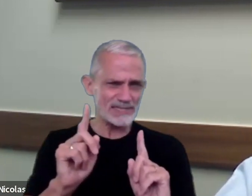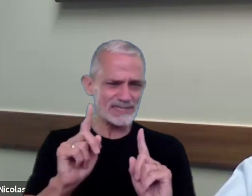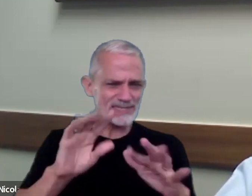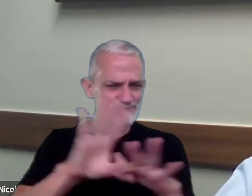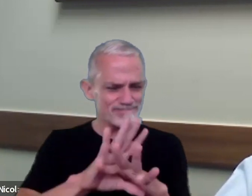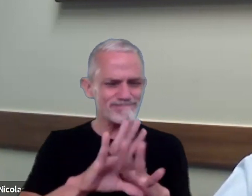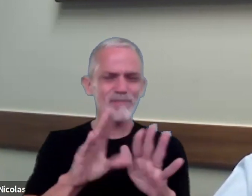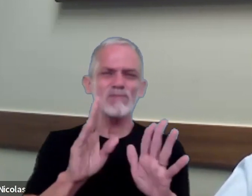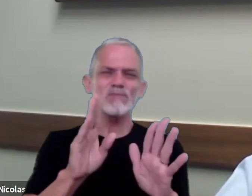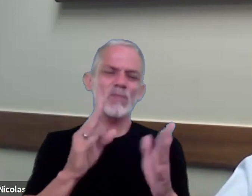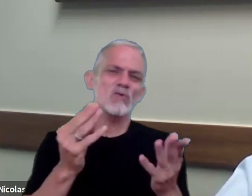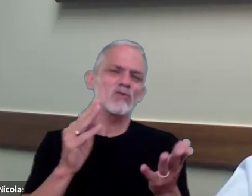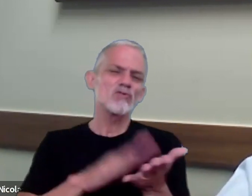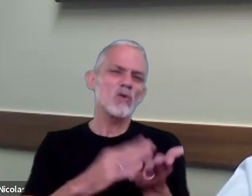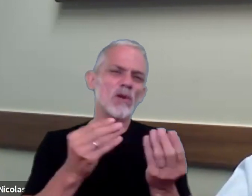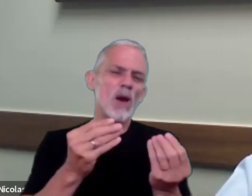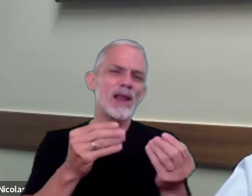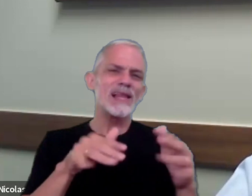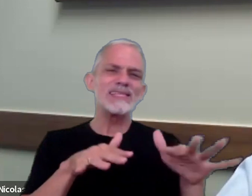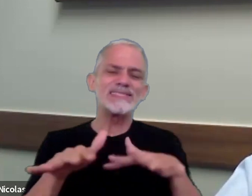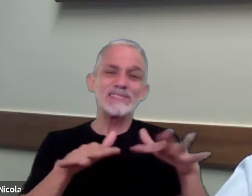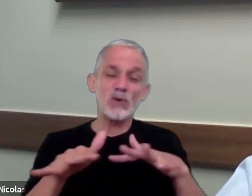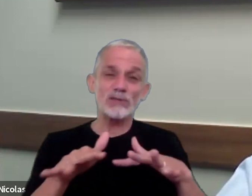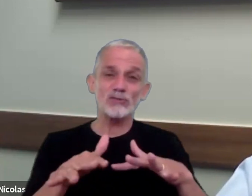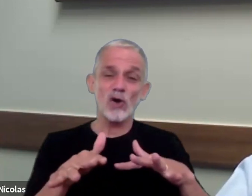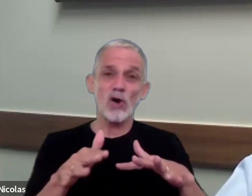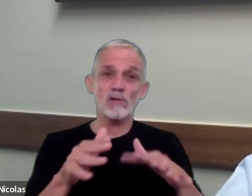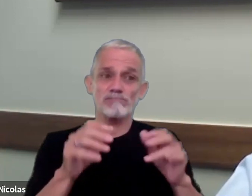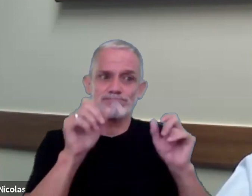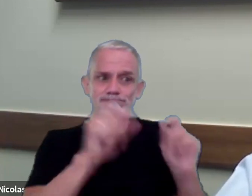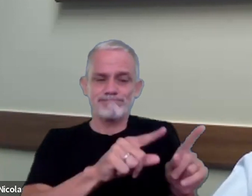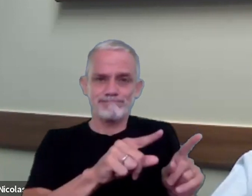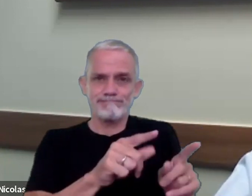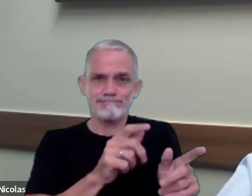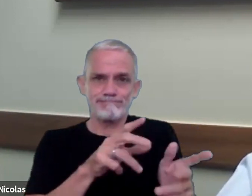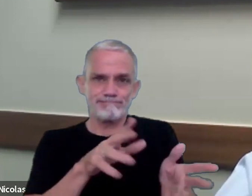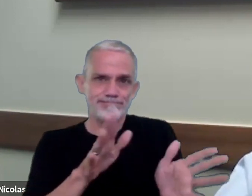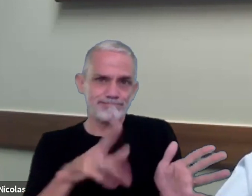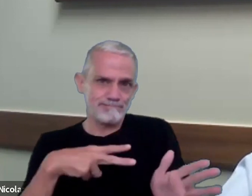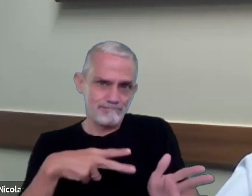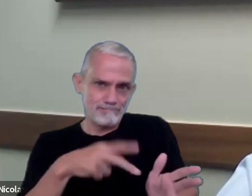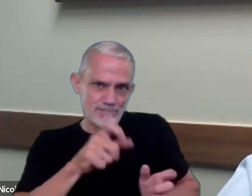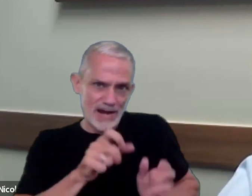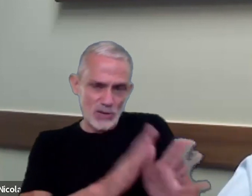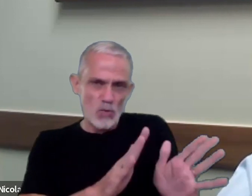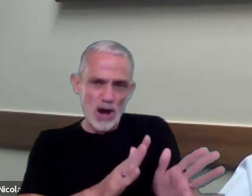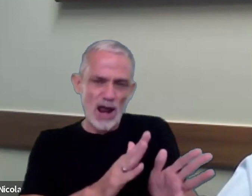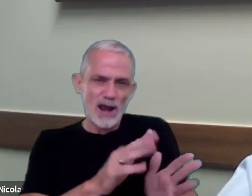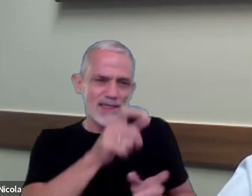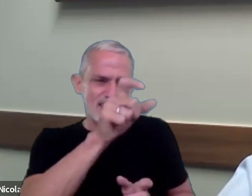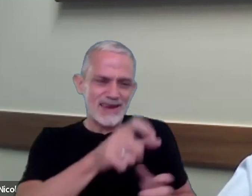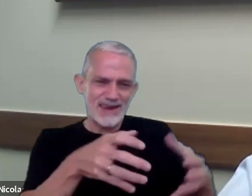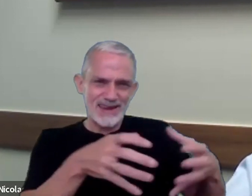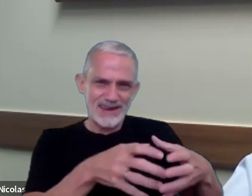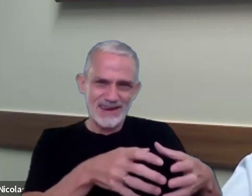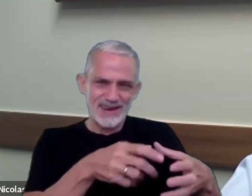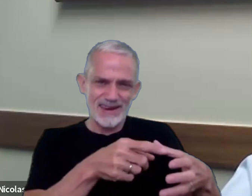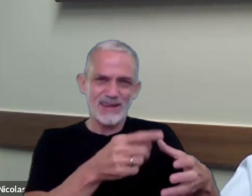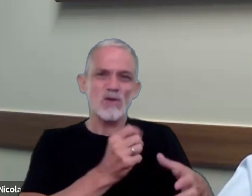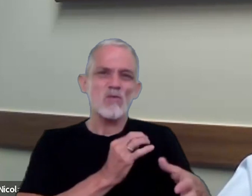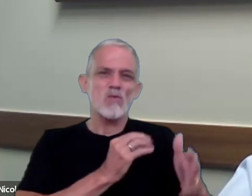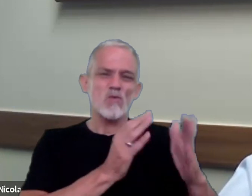tal vez tienen que ver con una situación particular que tuvo el contribuyente en un año